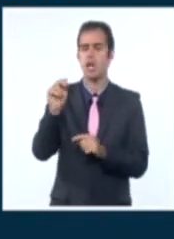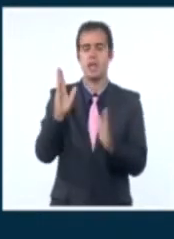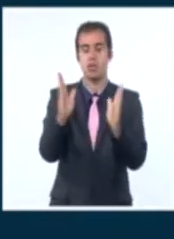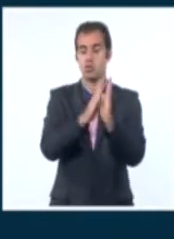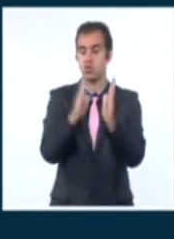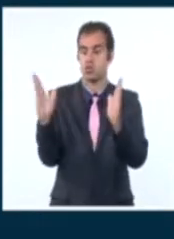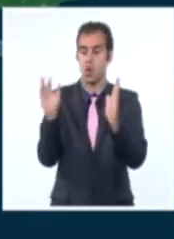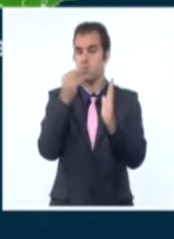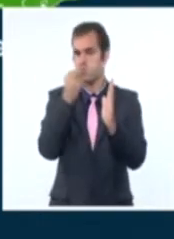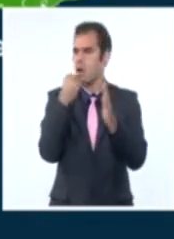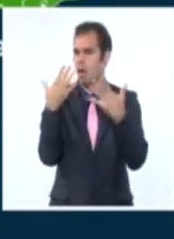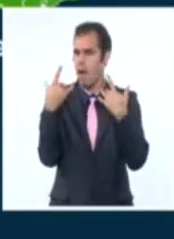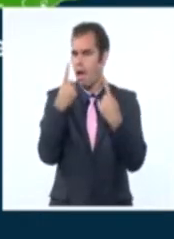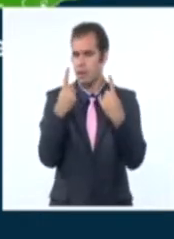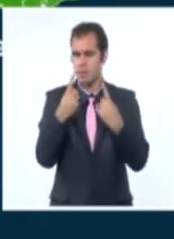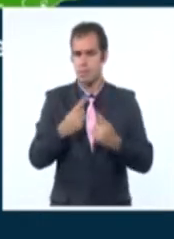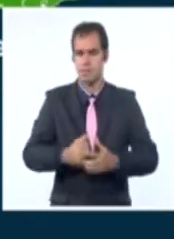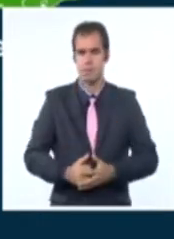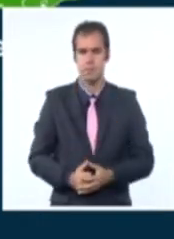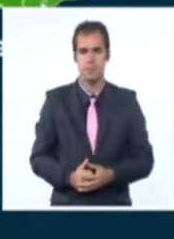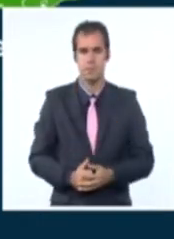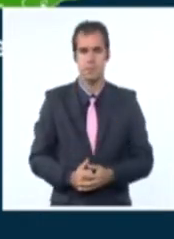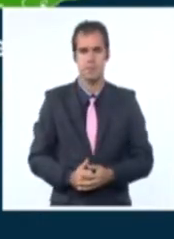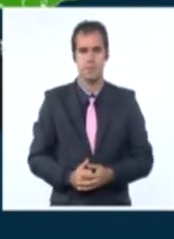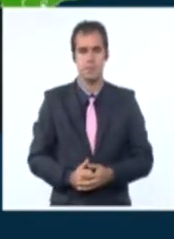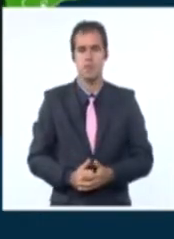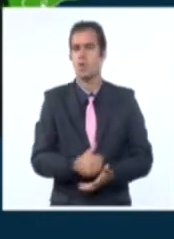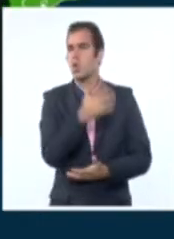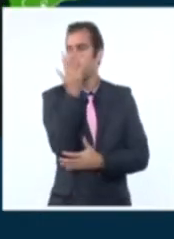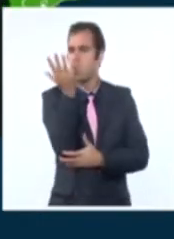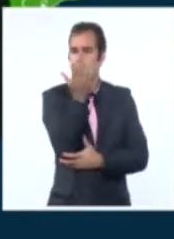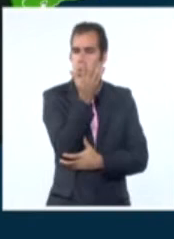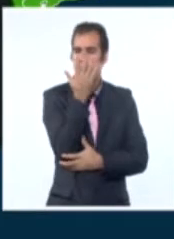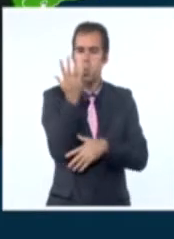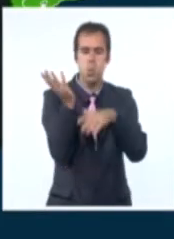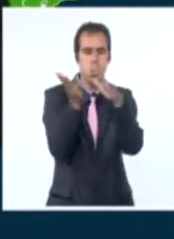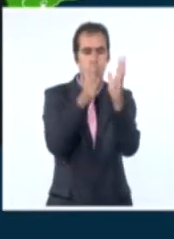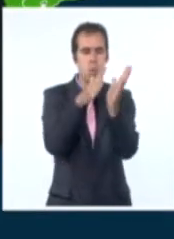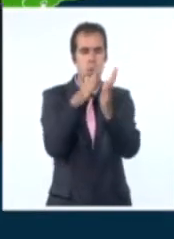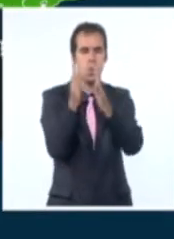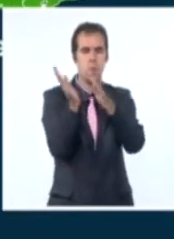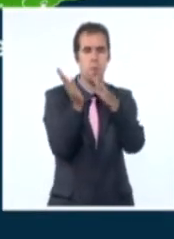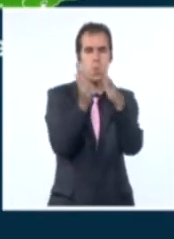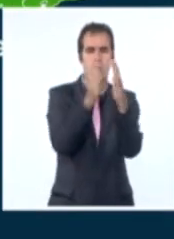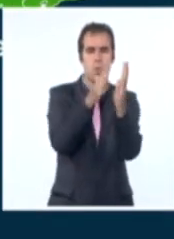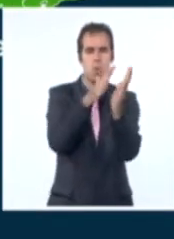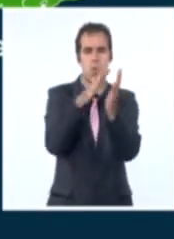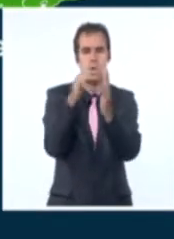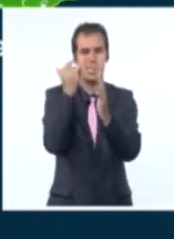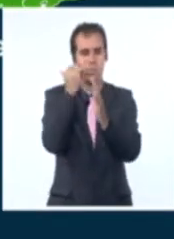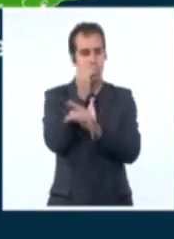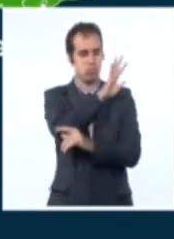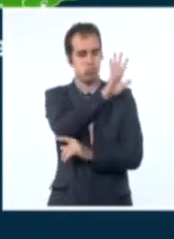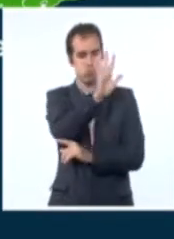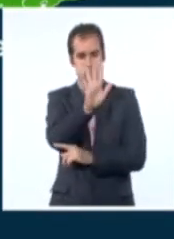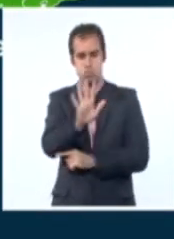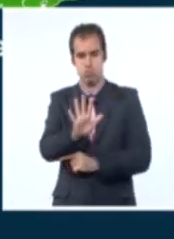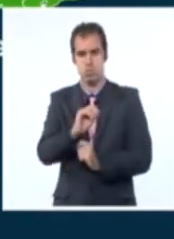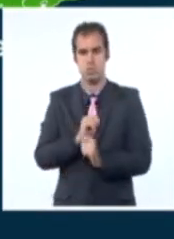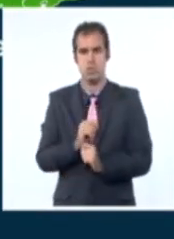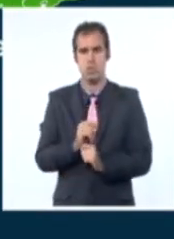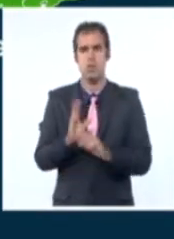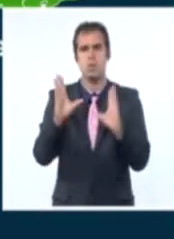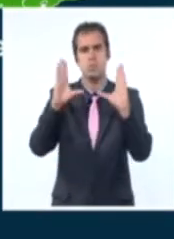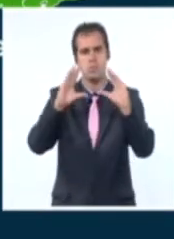occidente del país. Los vientos van a soplar en la zona occidental y central del noroeste al norte hasta 25 kilómetros por hora y se extenderán ya en la noche